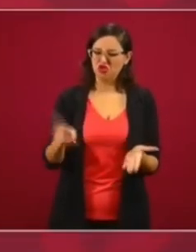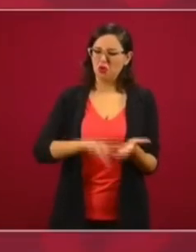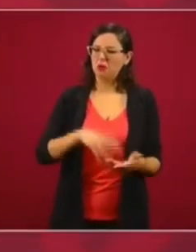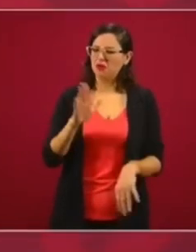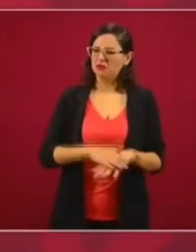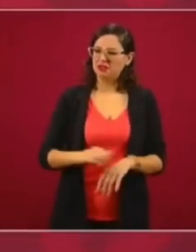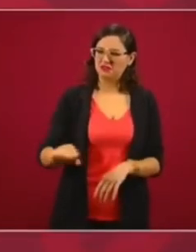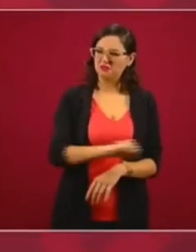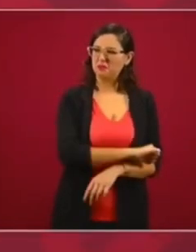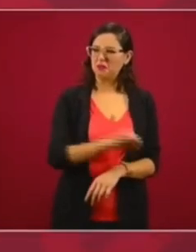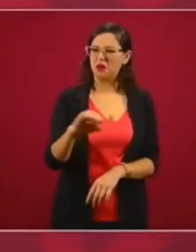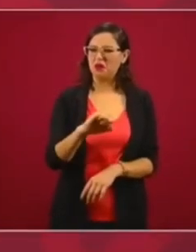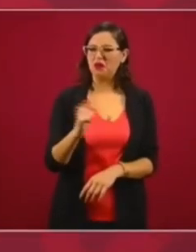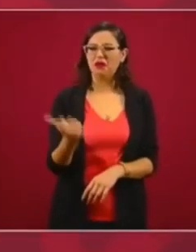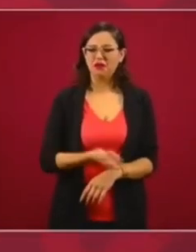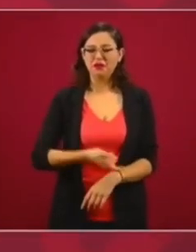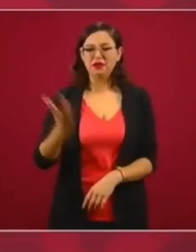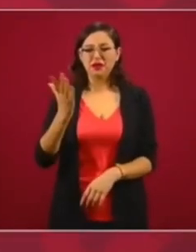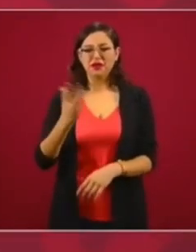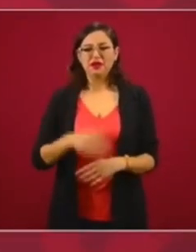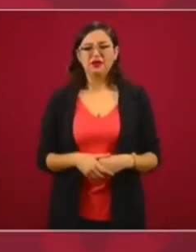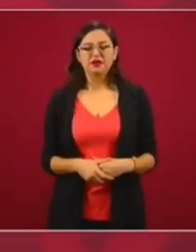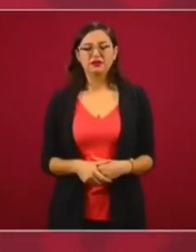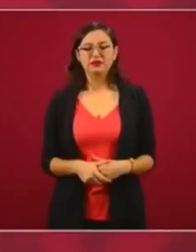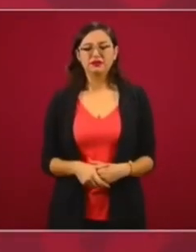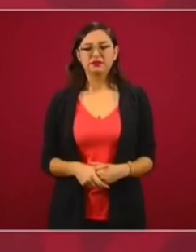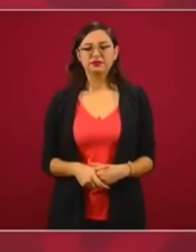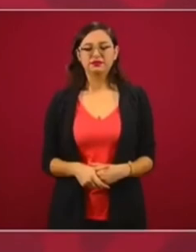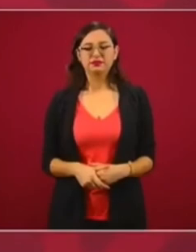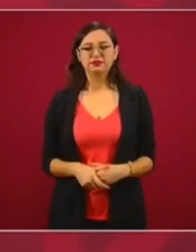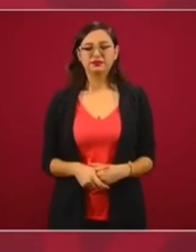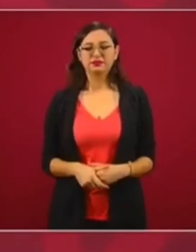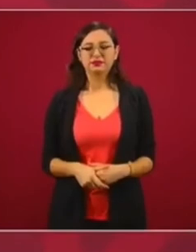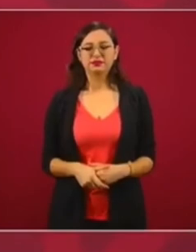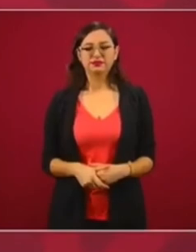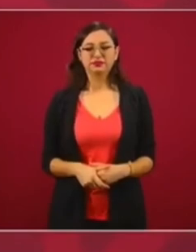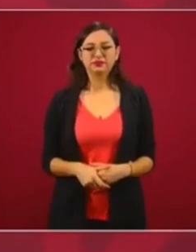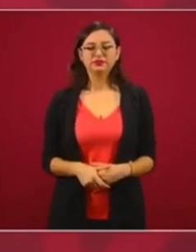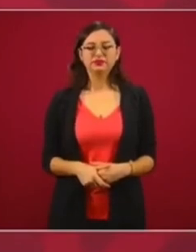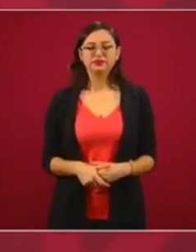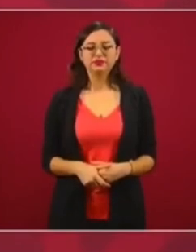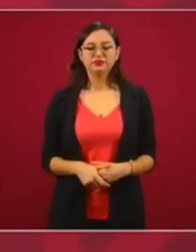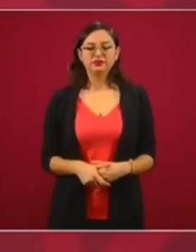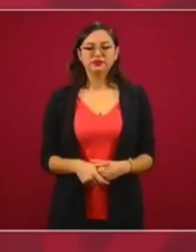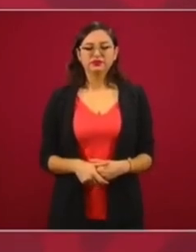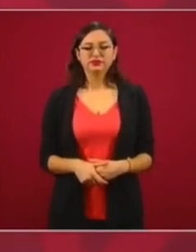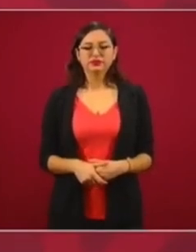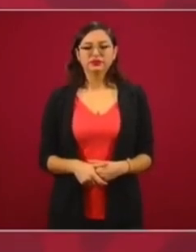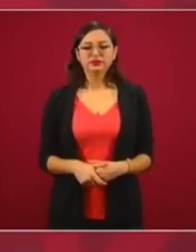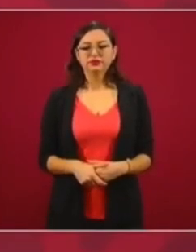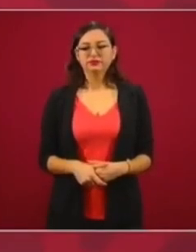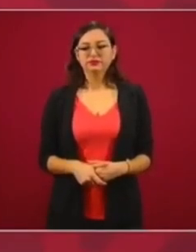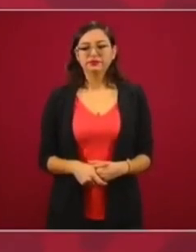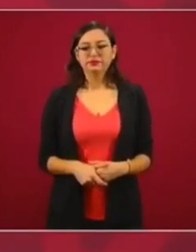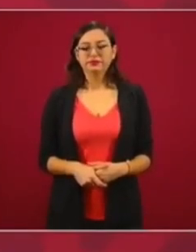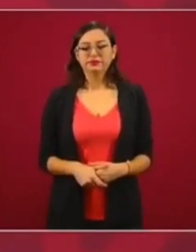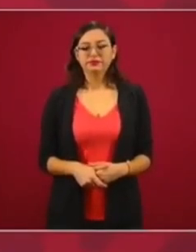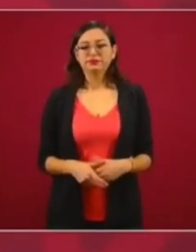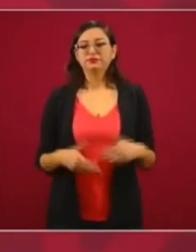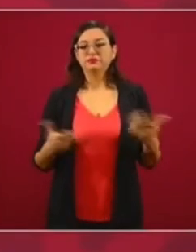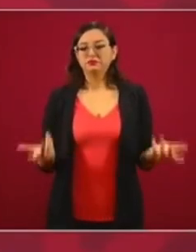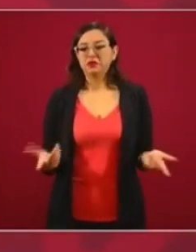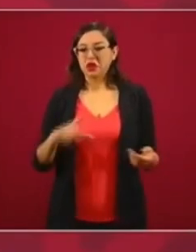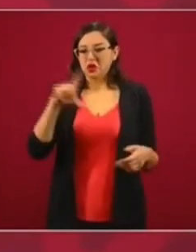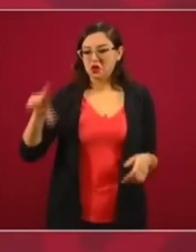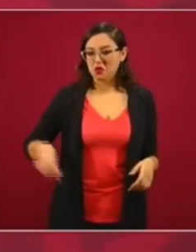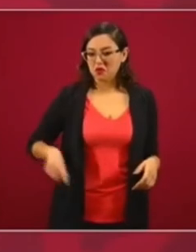porque así el gobierno